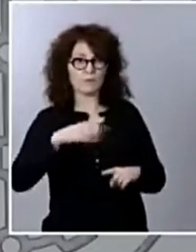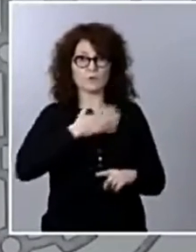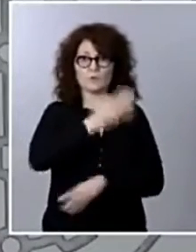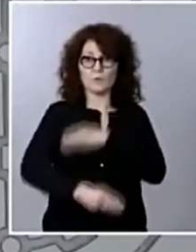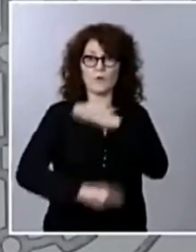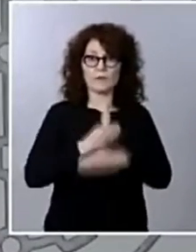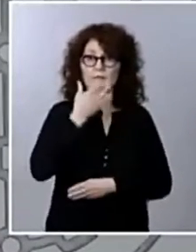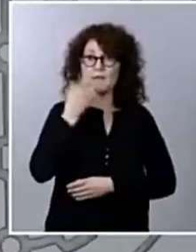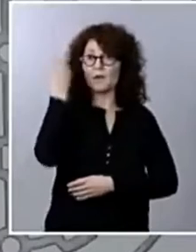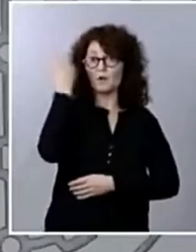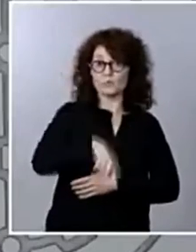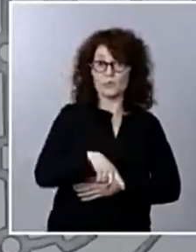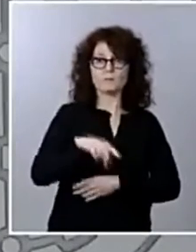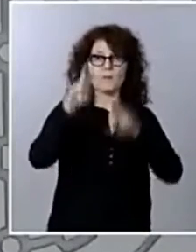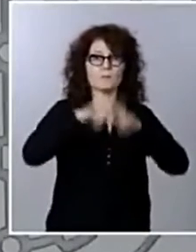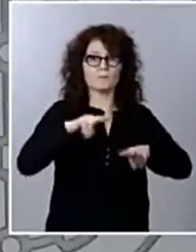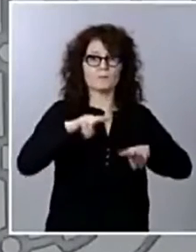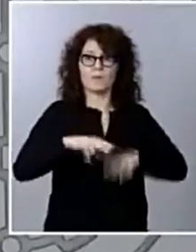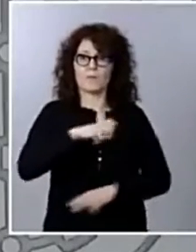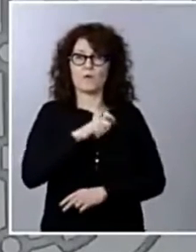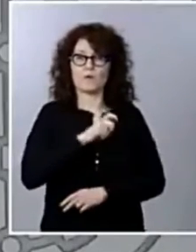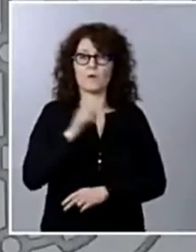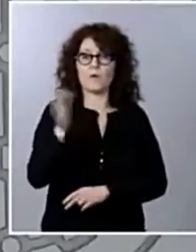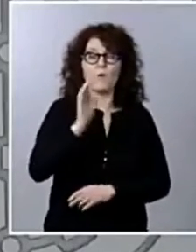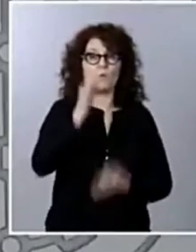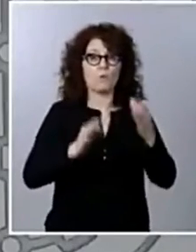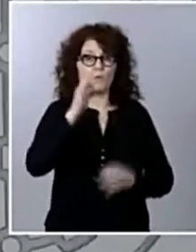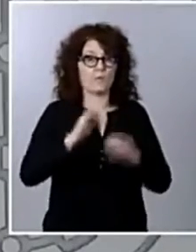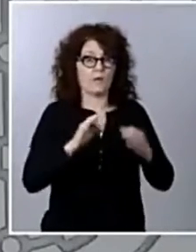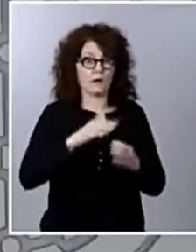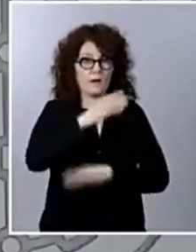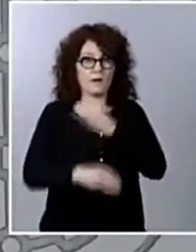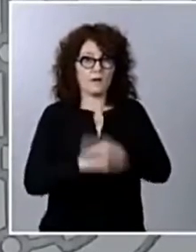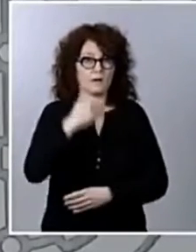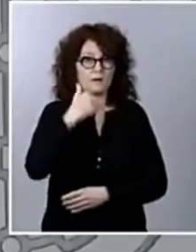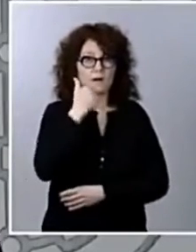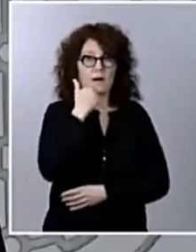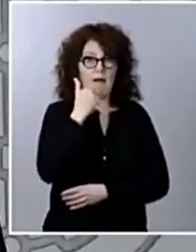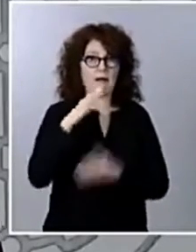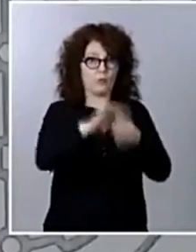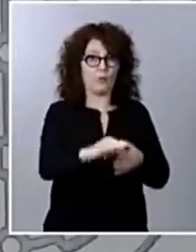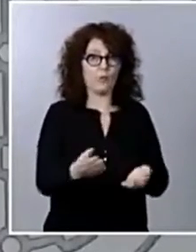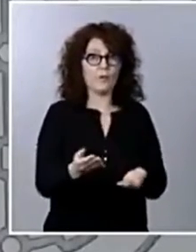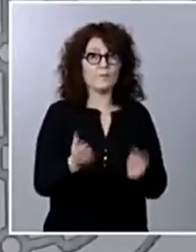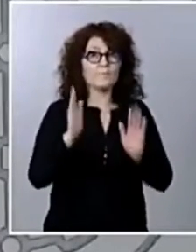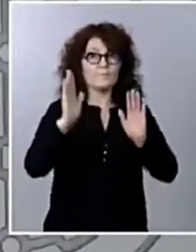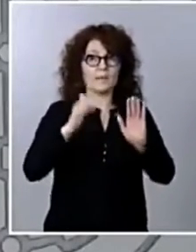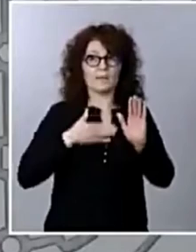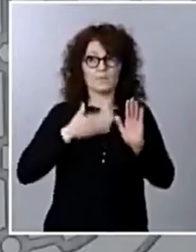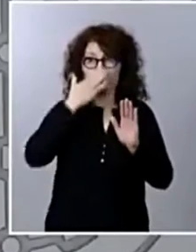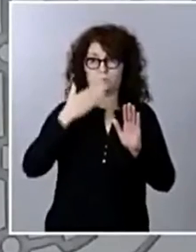investigación judicial, sería la que correspondería en estos casos. Por tanto, no nos costa que eso sea así en cualquier